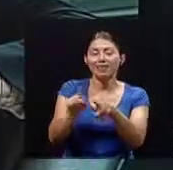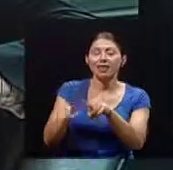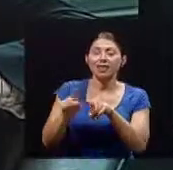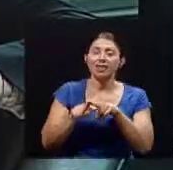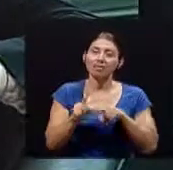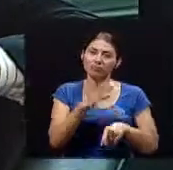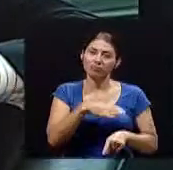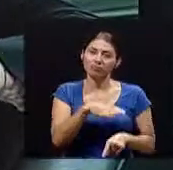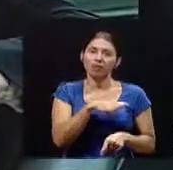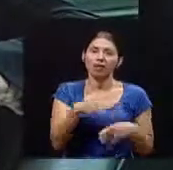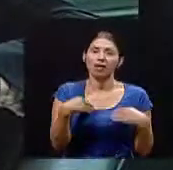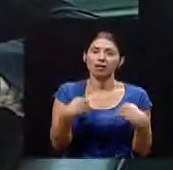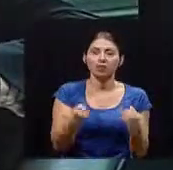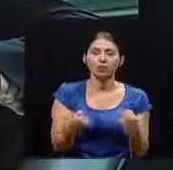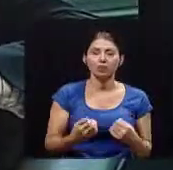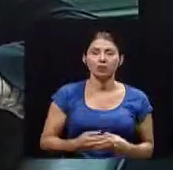salud